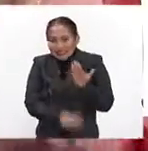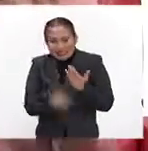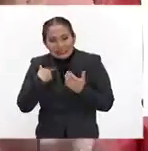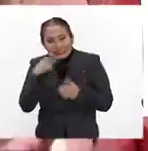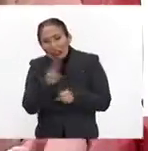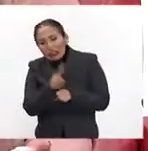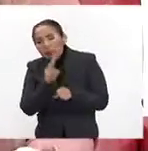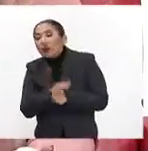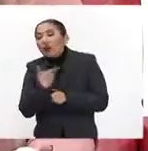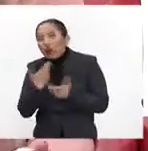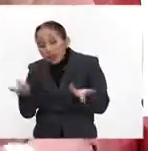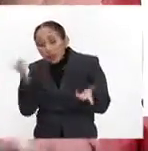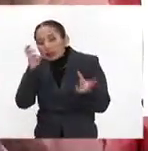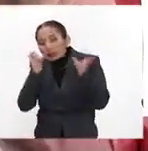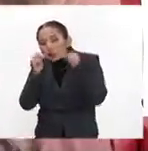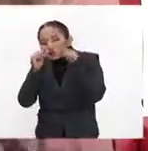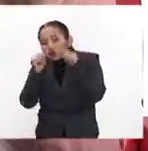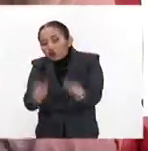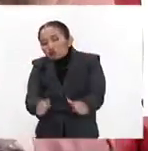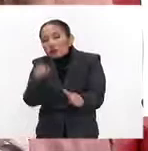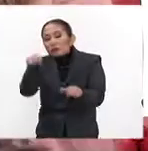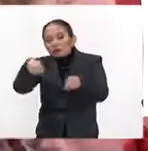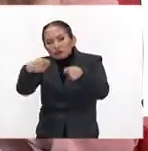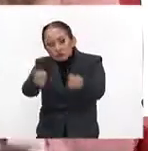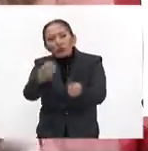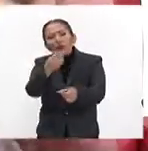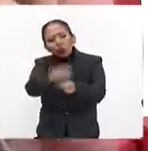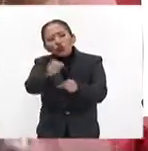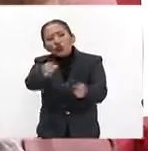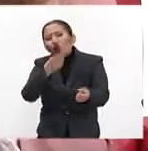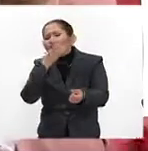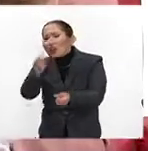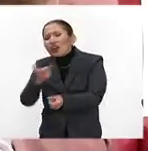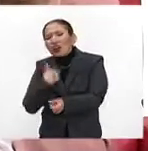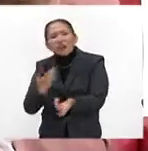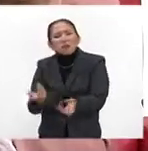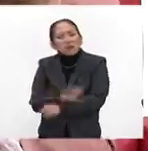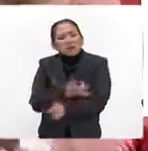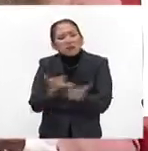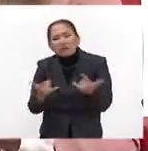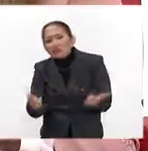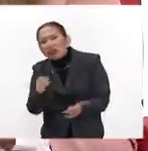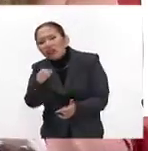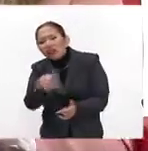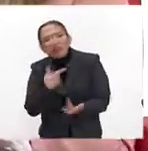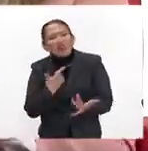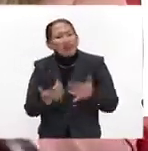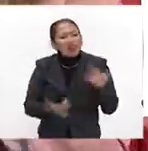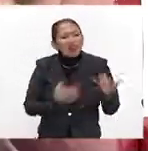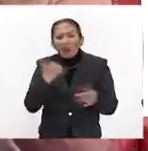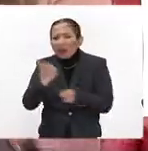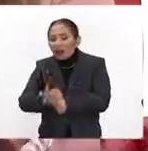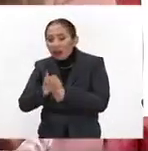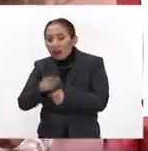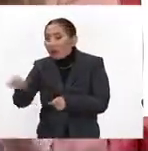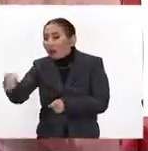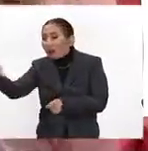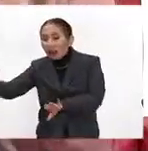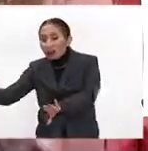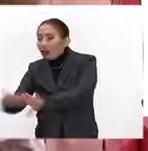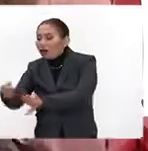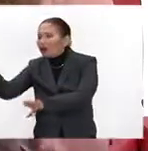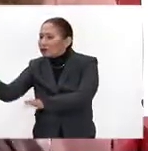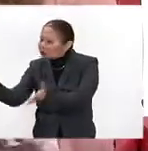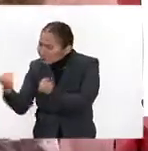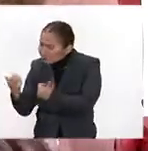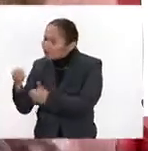seguimiento porque se les escucha. Se les da la oportunidad de que ellos digan qué les está pasando a la víctima. A los agresores